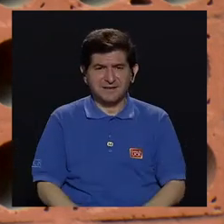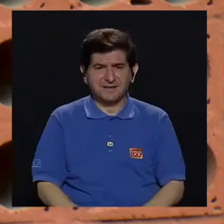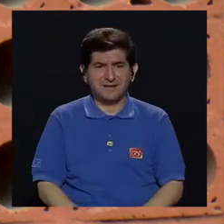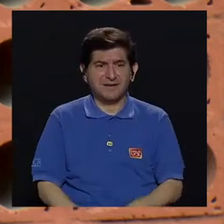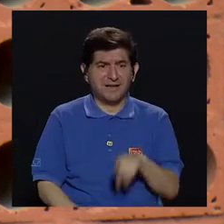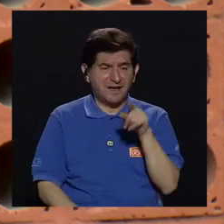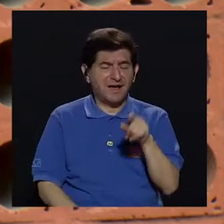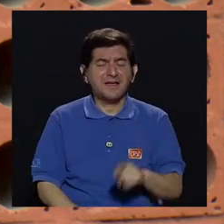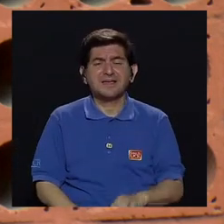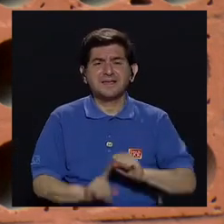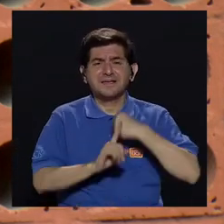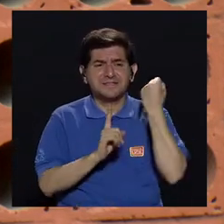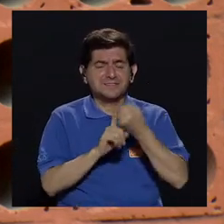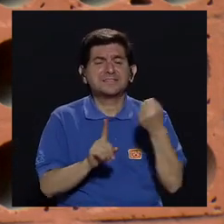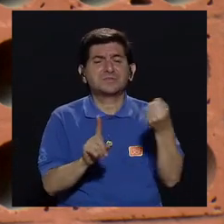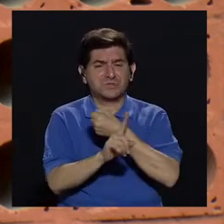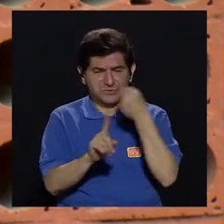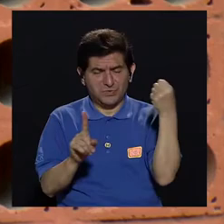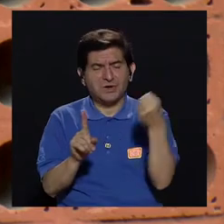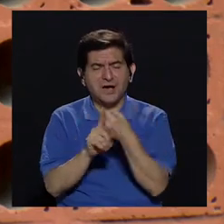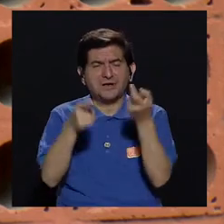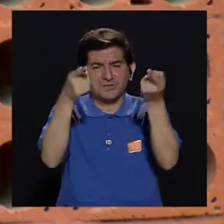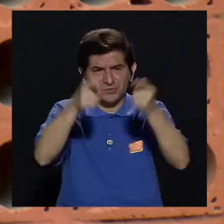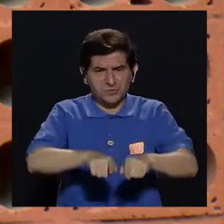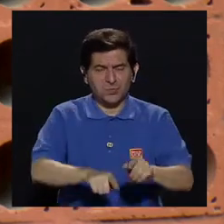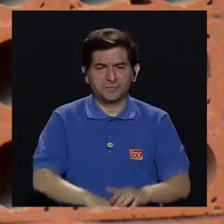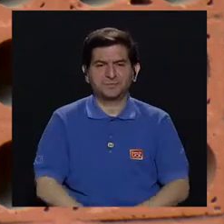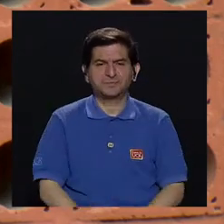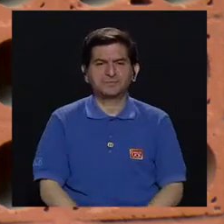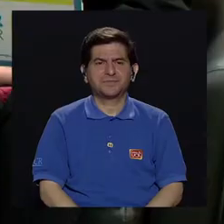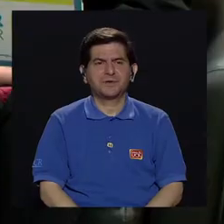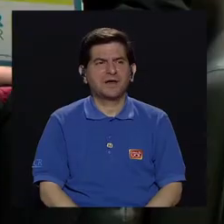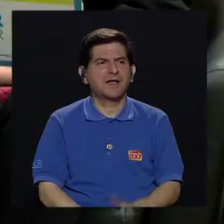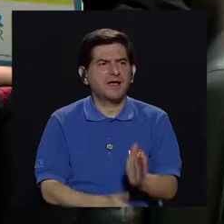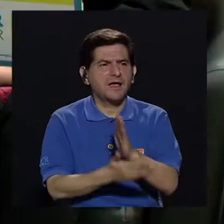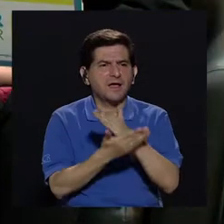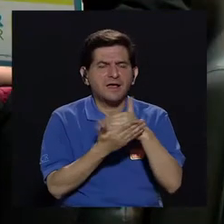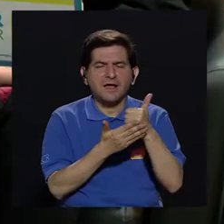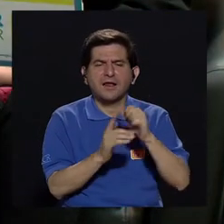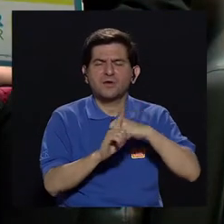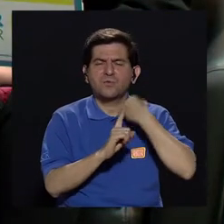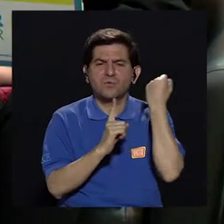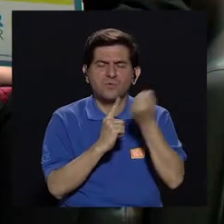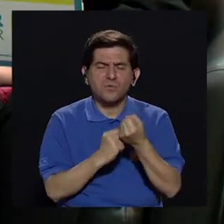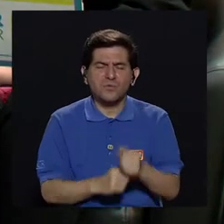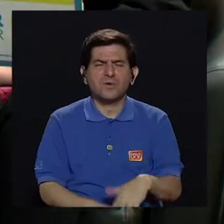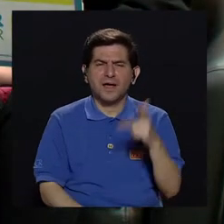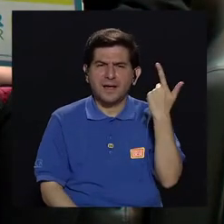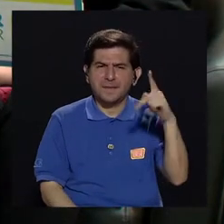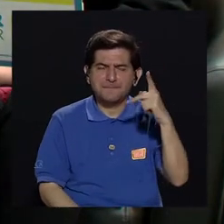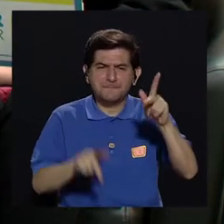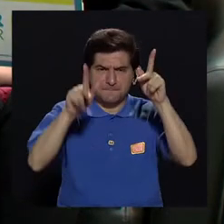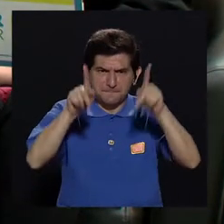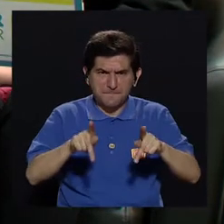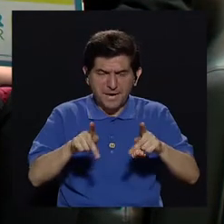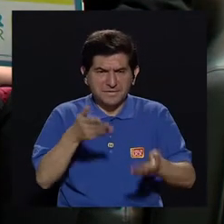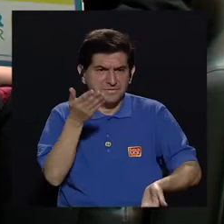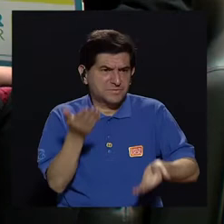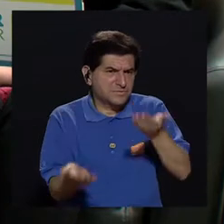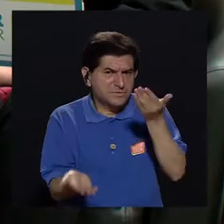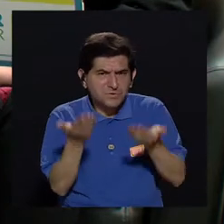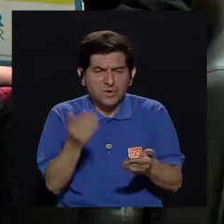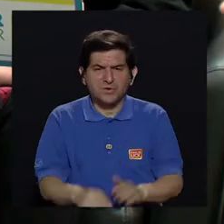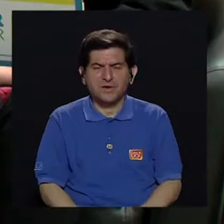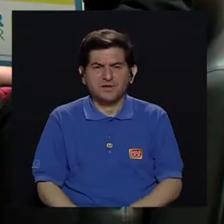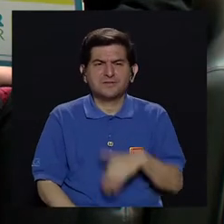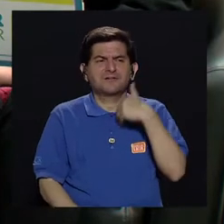personas porque en realidad se vuelve incluso un aspecto de agresión, ¿verdad? Marcela, ¿hay algunos factores de riesgo que hagan que la